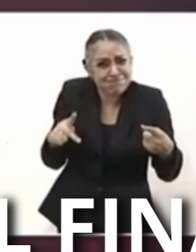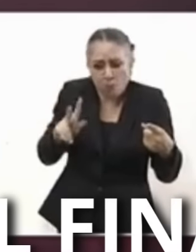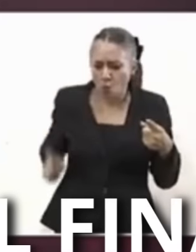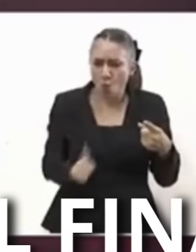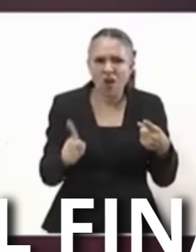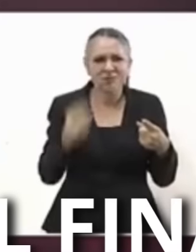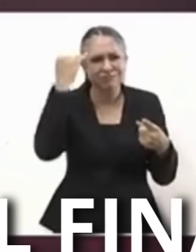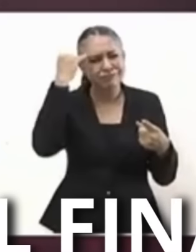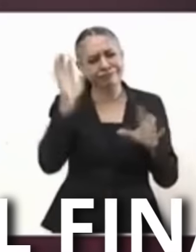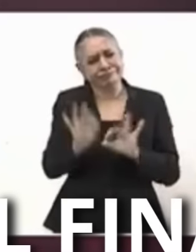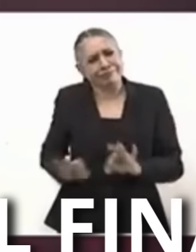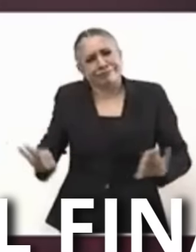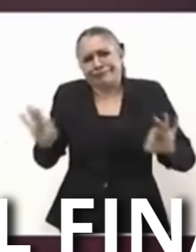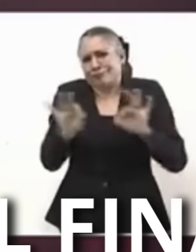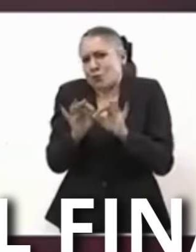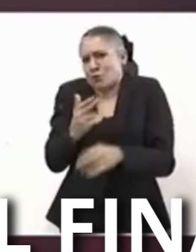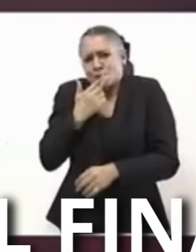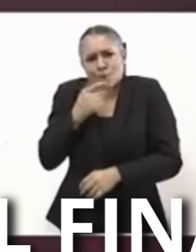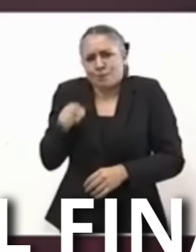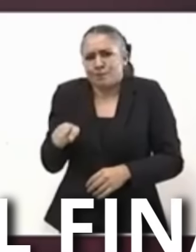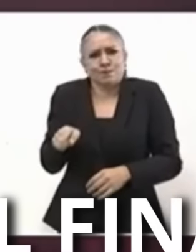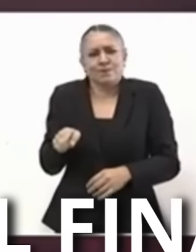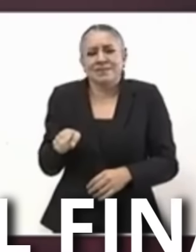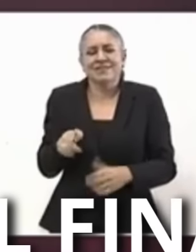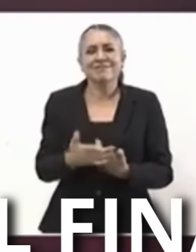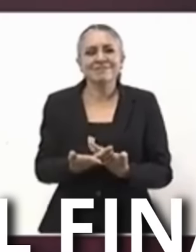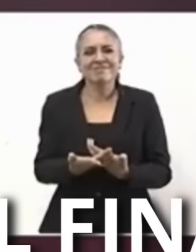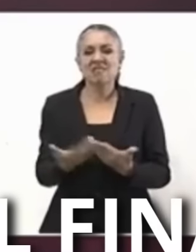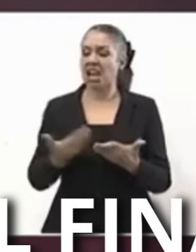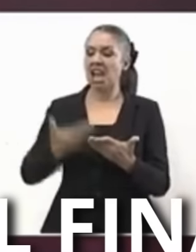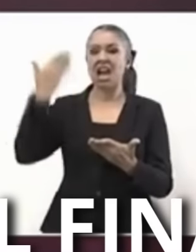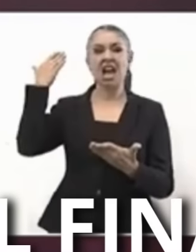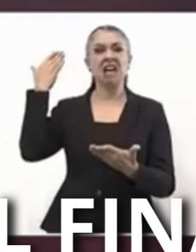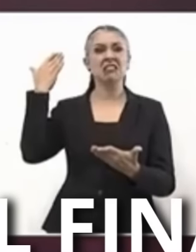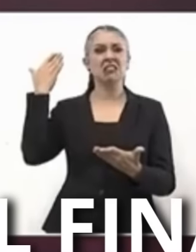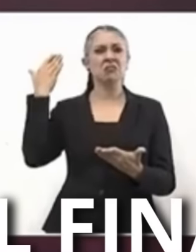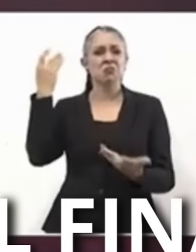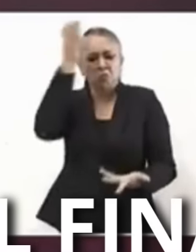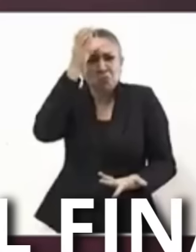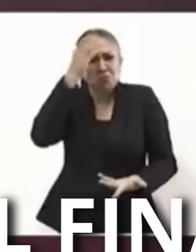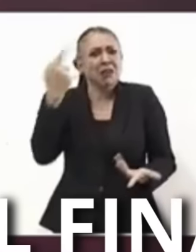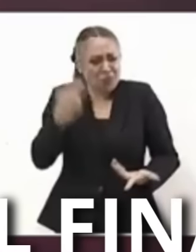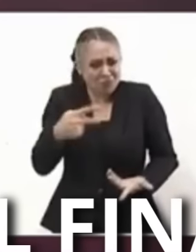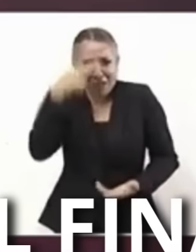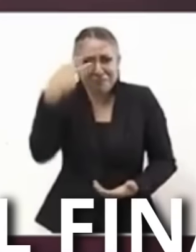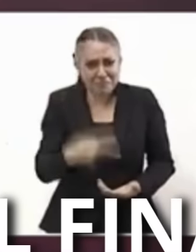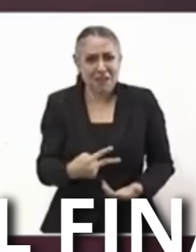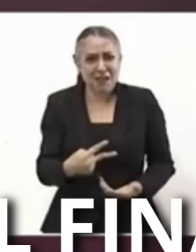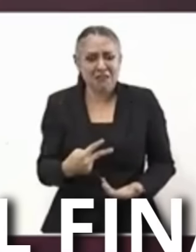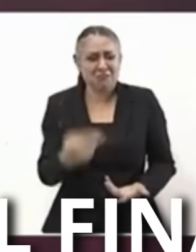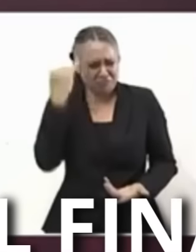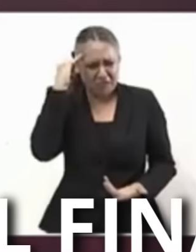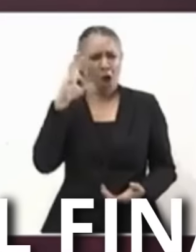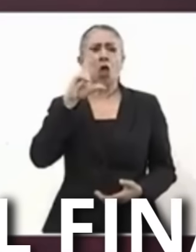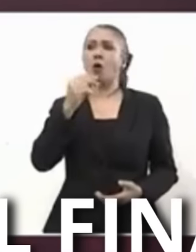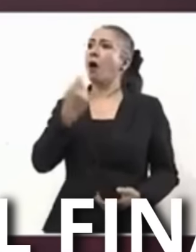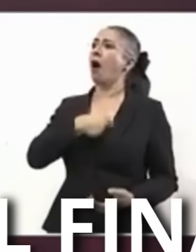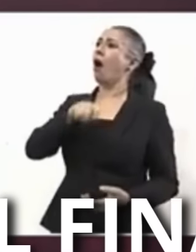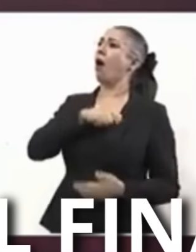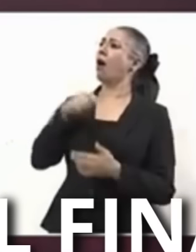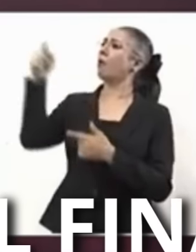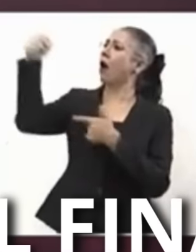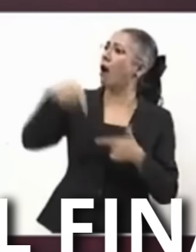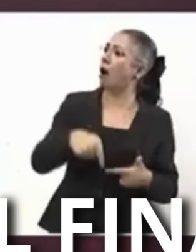de México Que no llegó Con los españoles Sino que aquí había Civilizaciones Había naciones